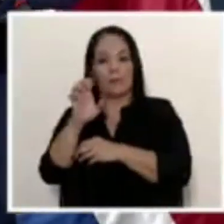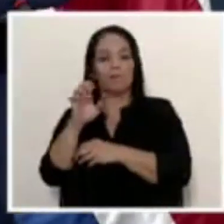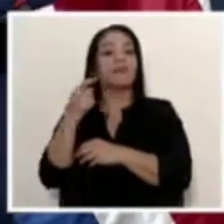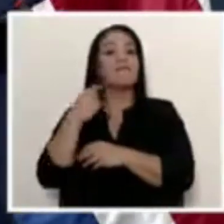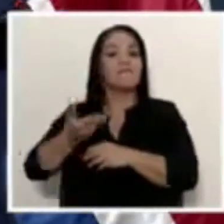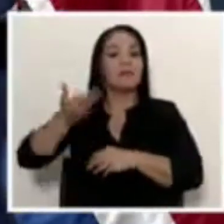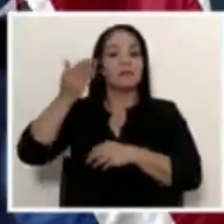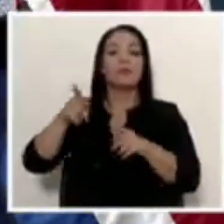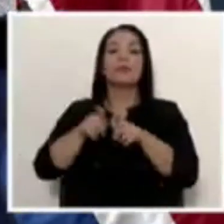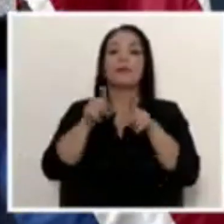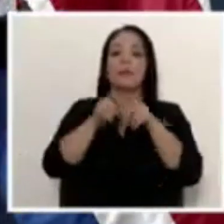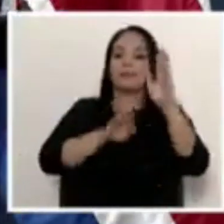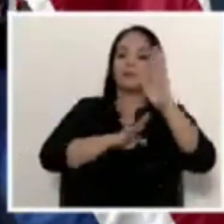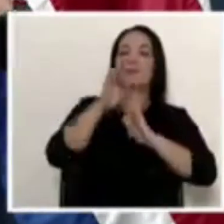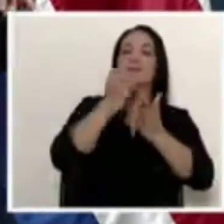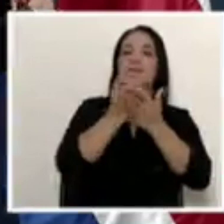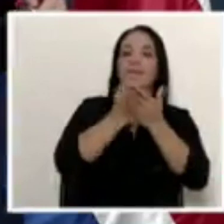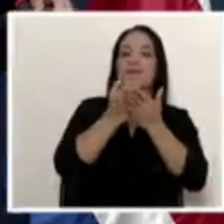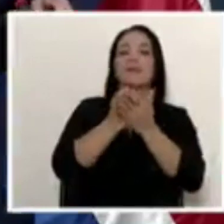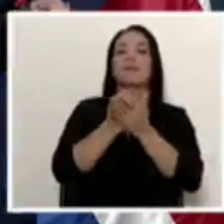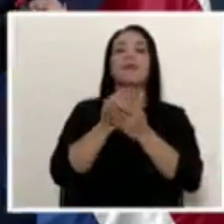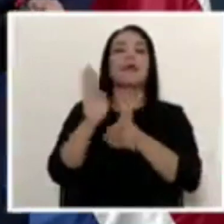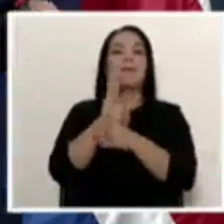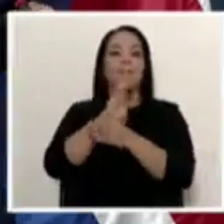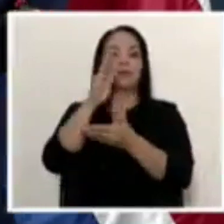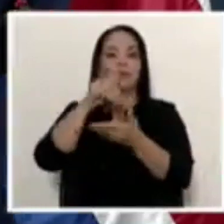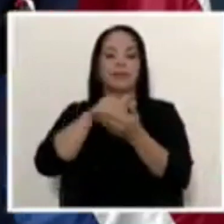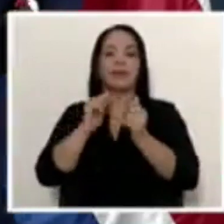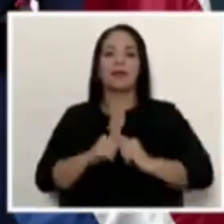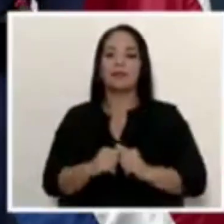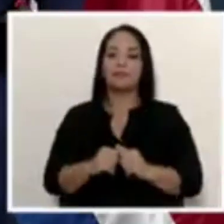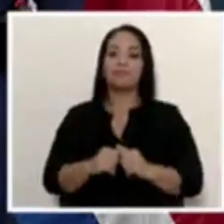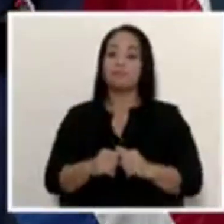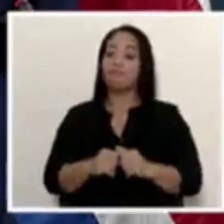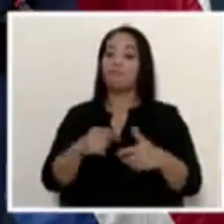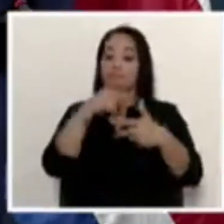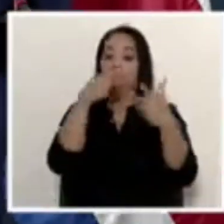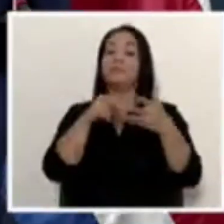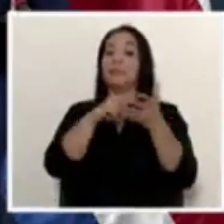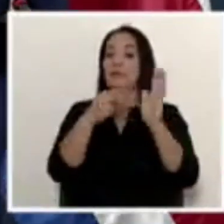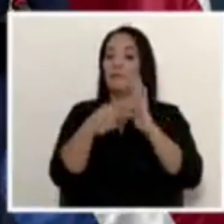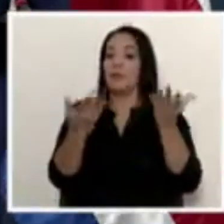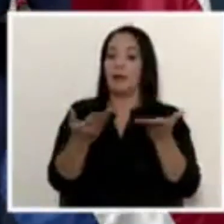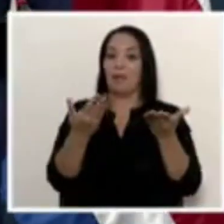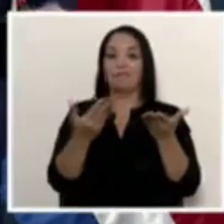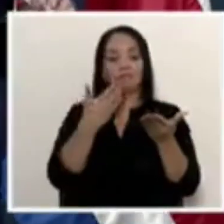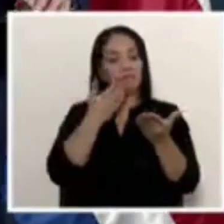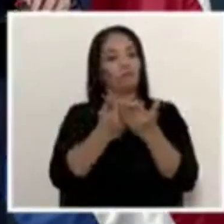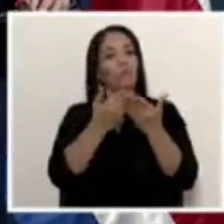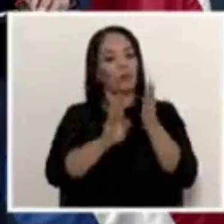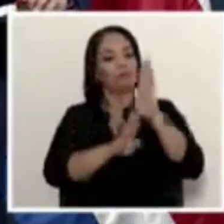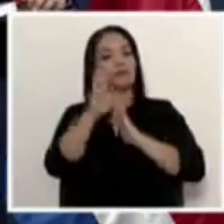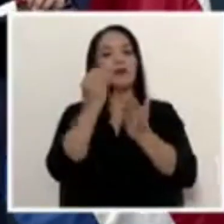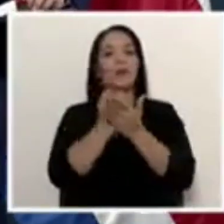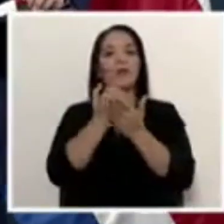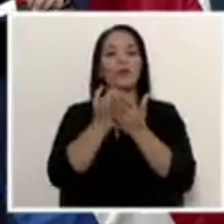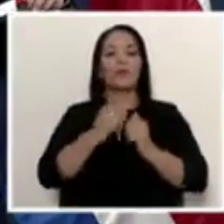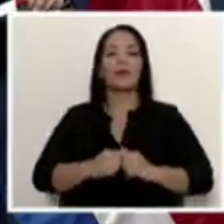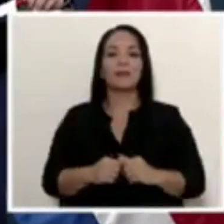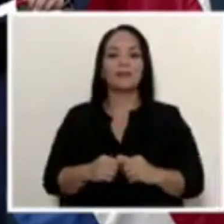así como el crecimiento económico del Banco Central. Señales que muestran un crecimiento en la economía